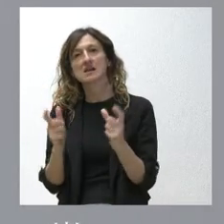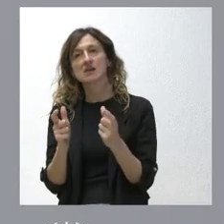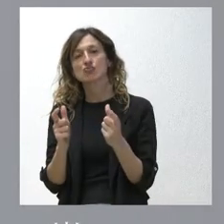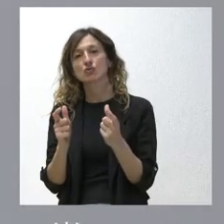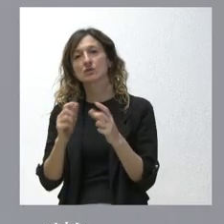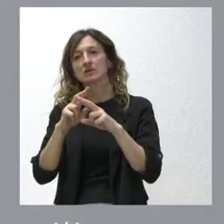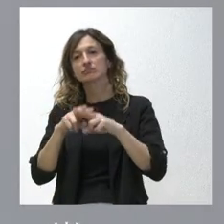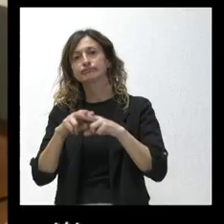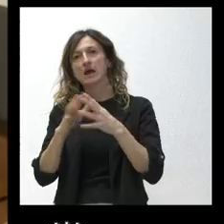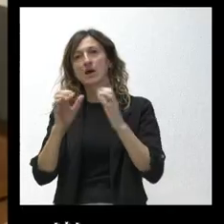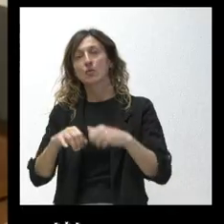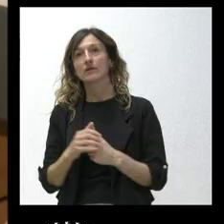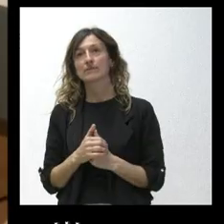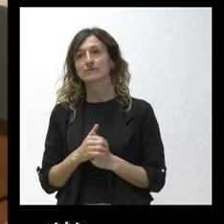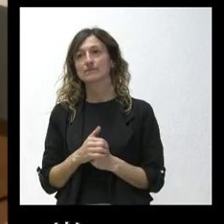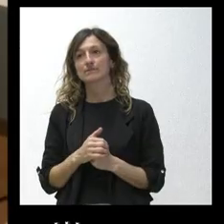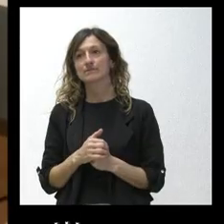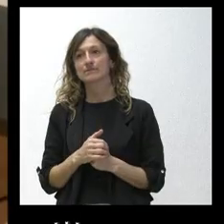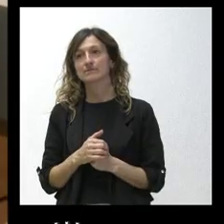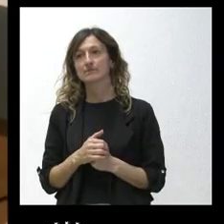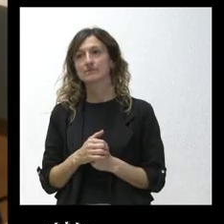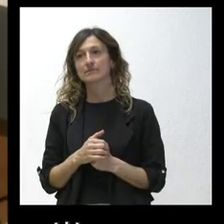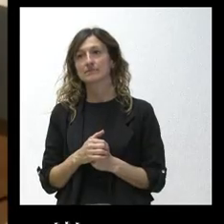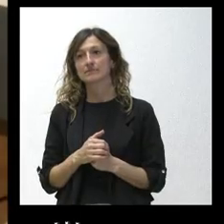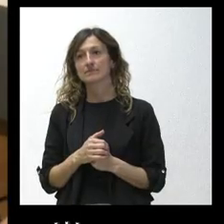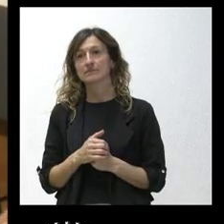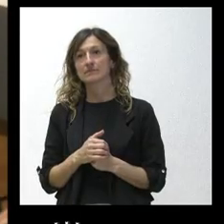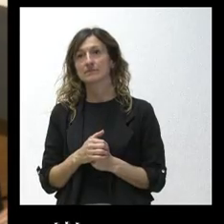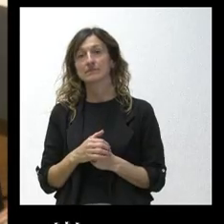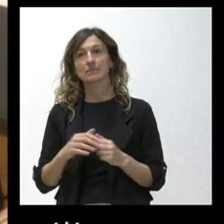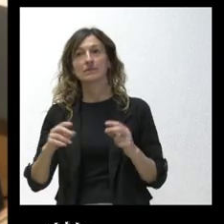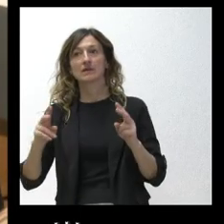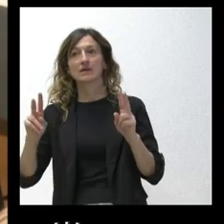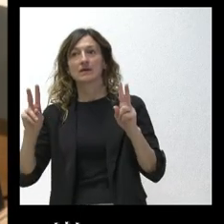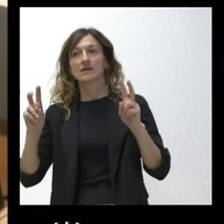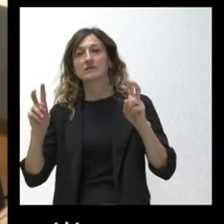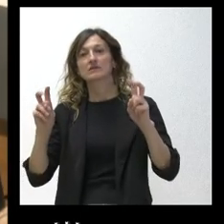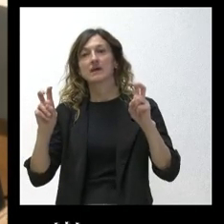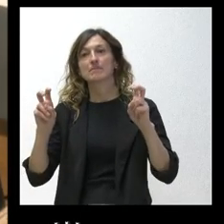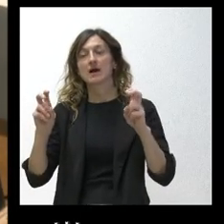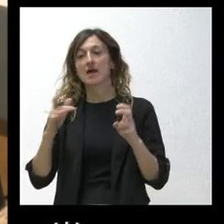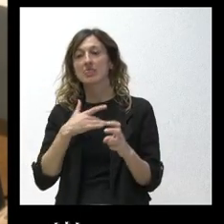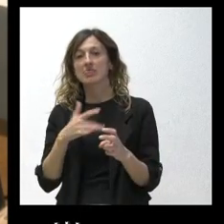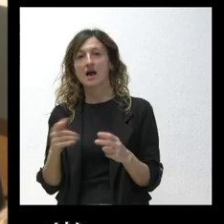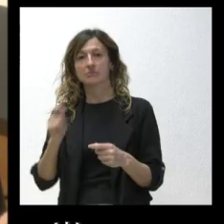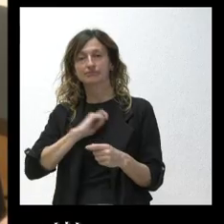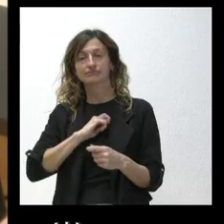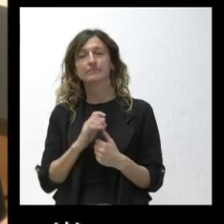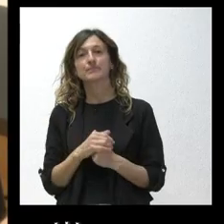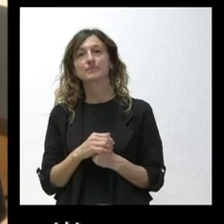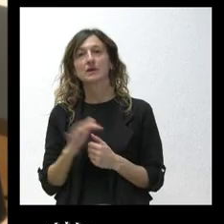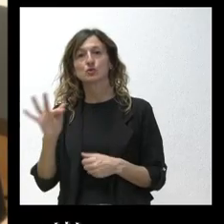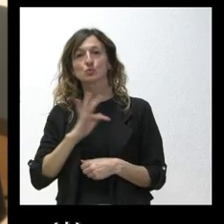alcancemos un acuerdo sí sobre este mismo tema y me ha cedido el tema Rubén ¿qué